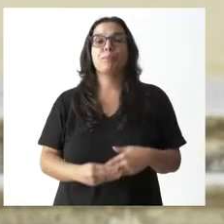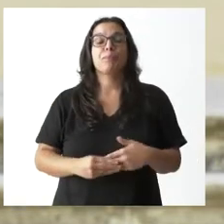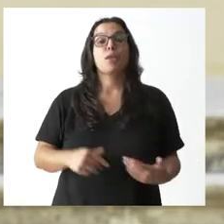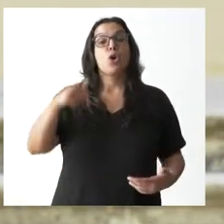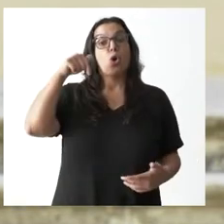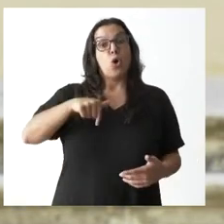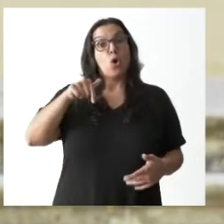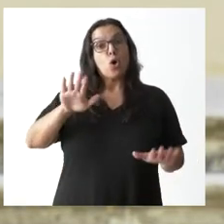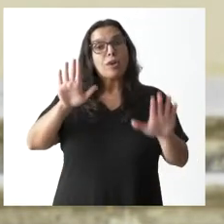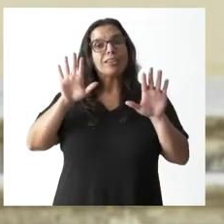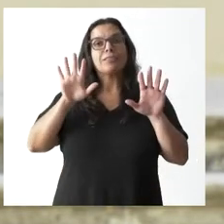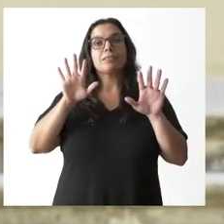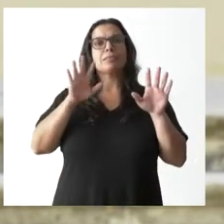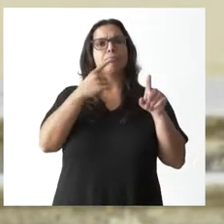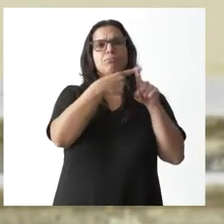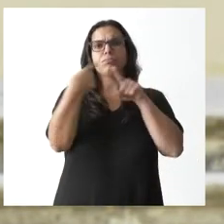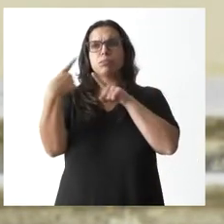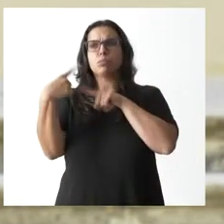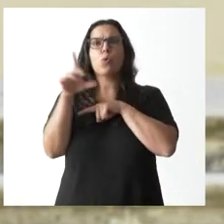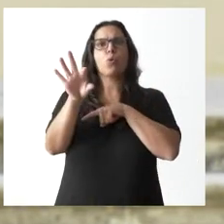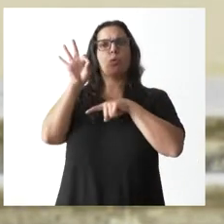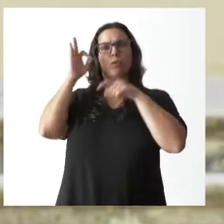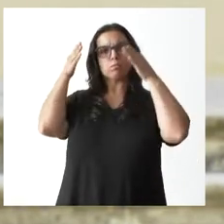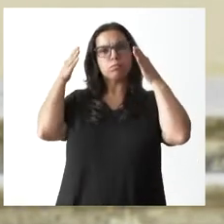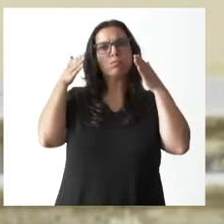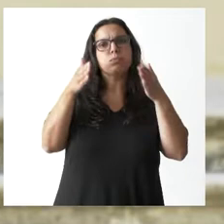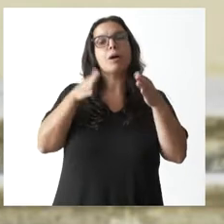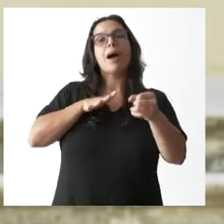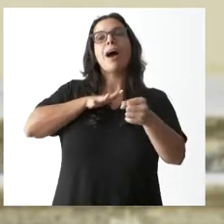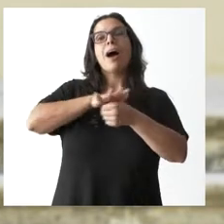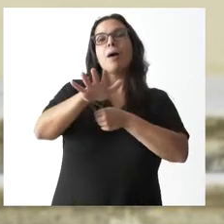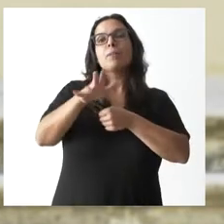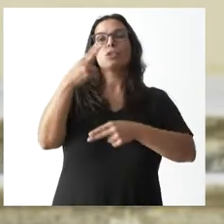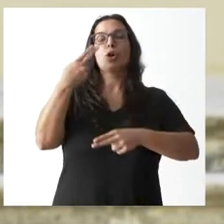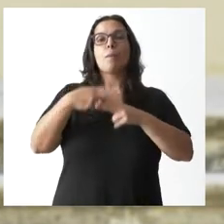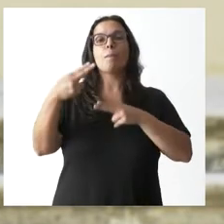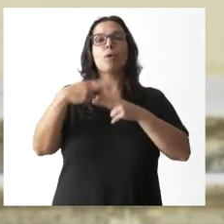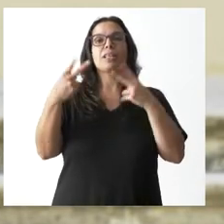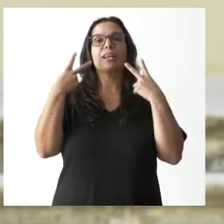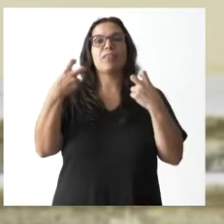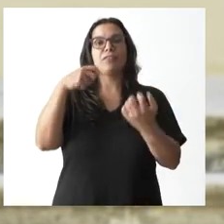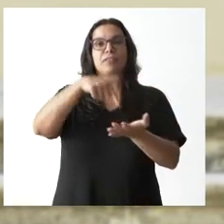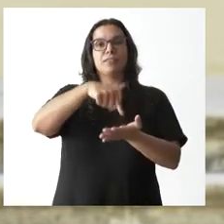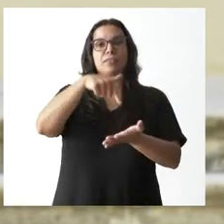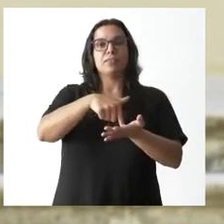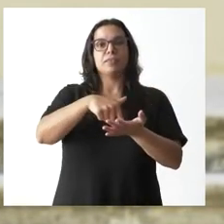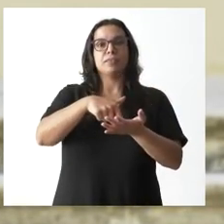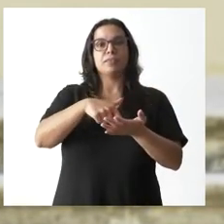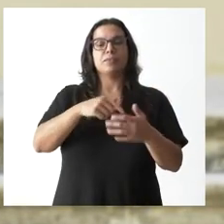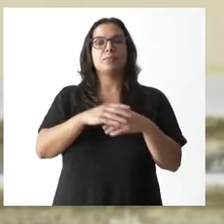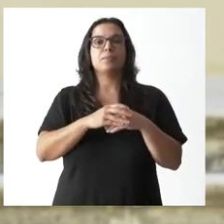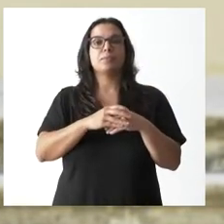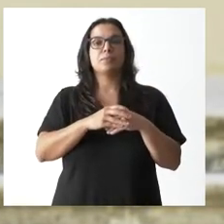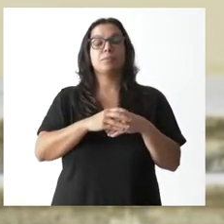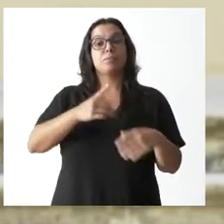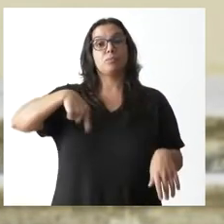centrarme específicamente en el ámbito de la política fiscal. Vamos a cumplir nuestros